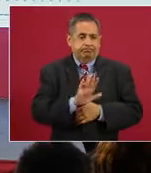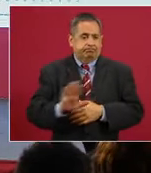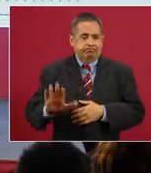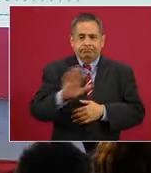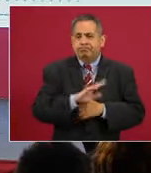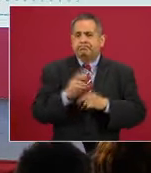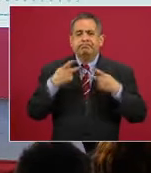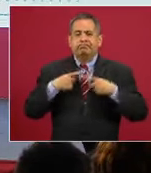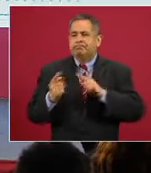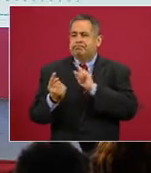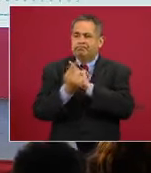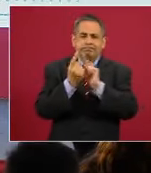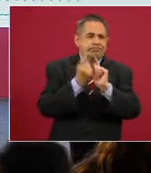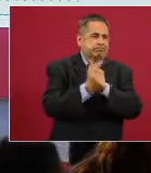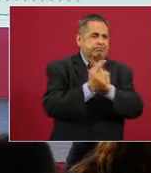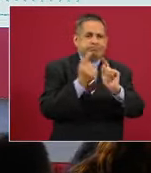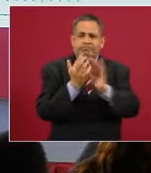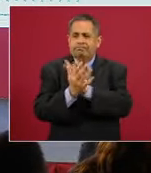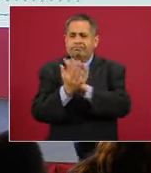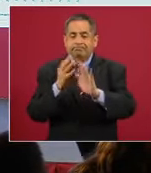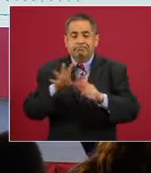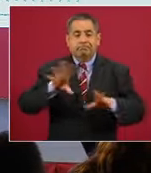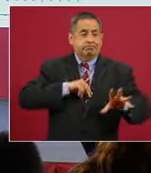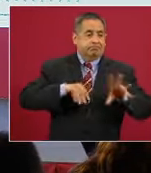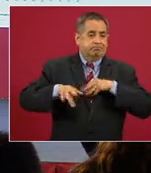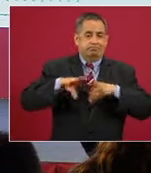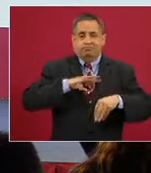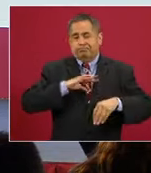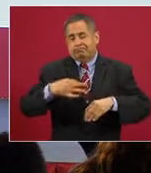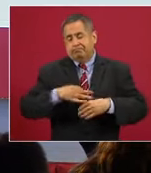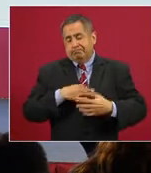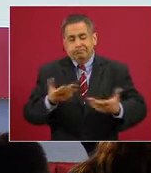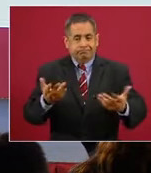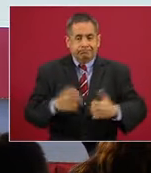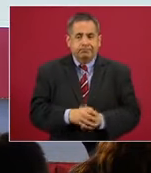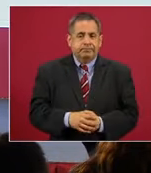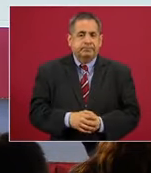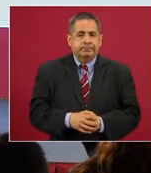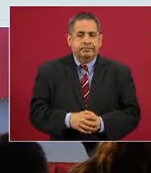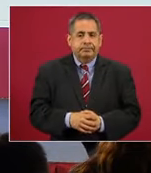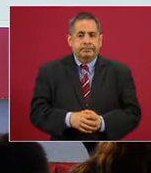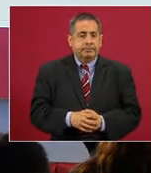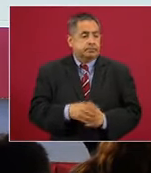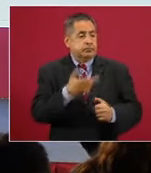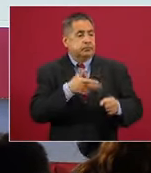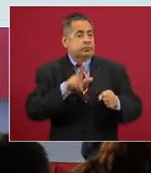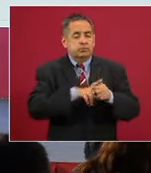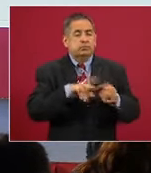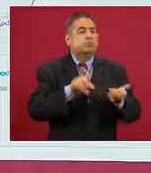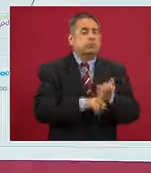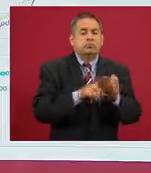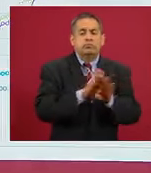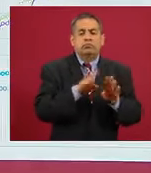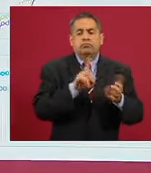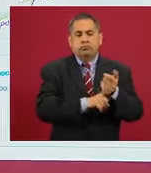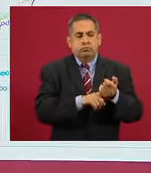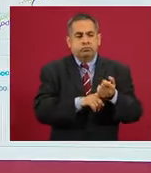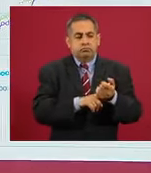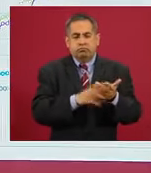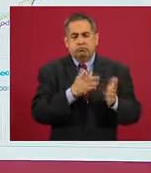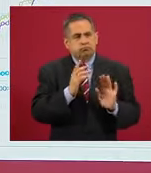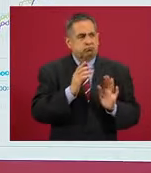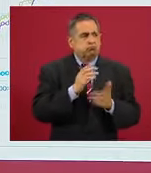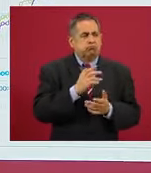convivencia entre personas puede haber mayor transmisión. La siguiente. La ocupación hospitalaria de Guerrero permaneció